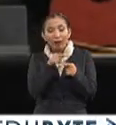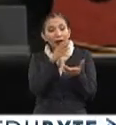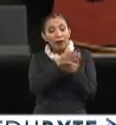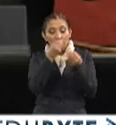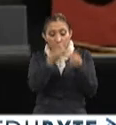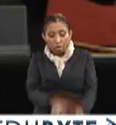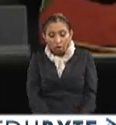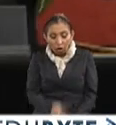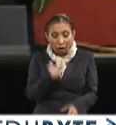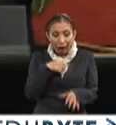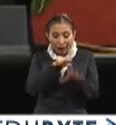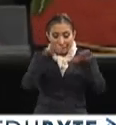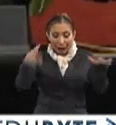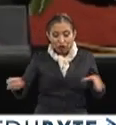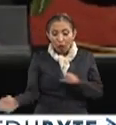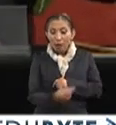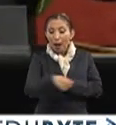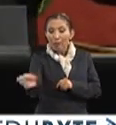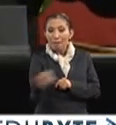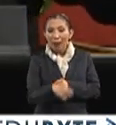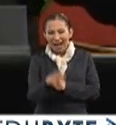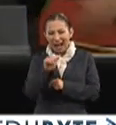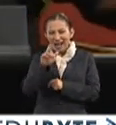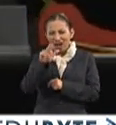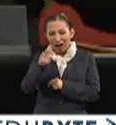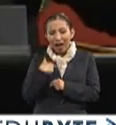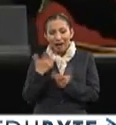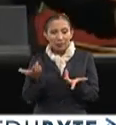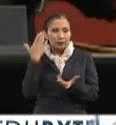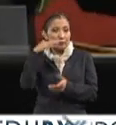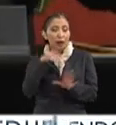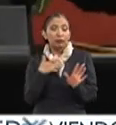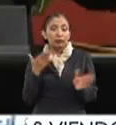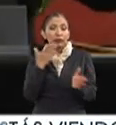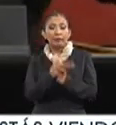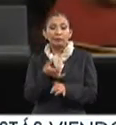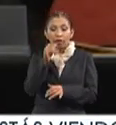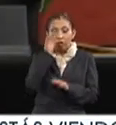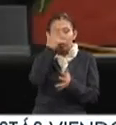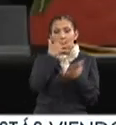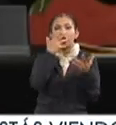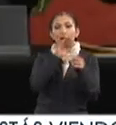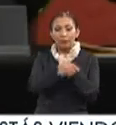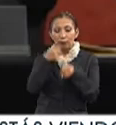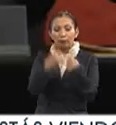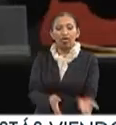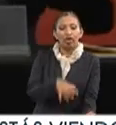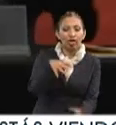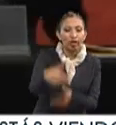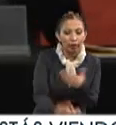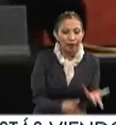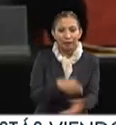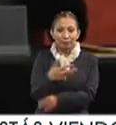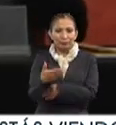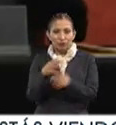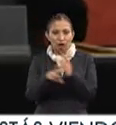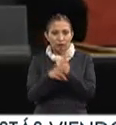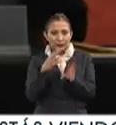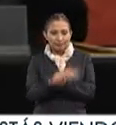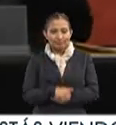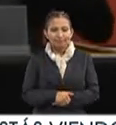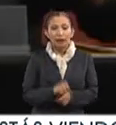se le cayó sobre la mesa de ping-pong de Arreola. Ya saben que cuando uno llega sobrio a casa de sus cuates se le caen las cosas así sobre la mesa.